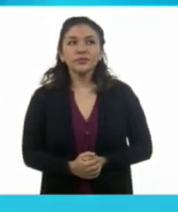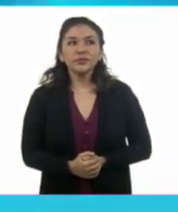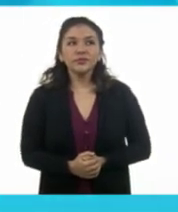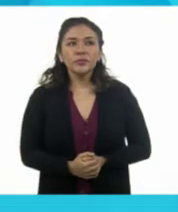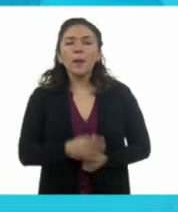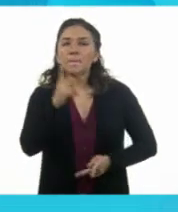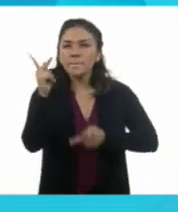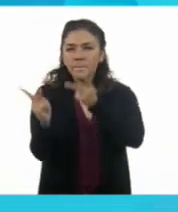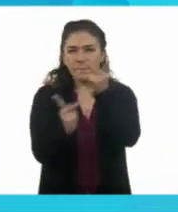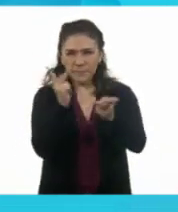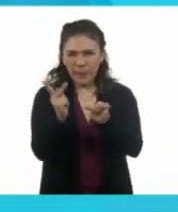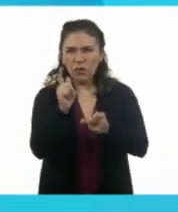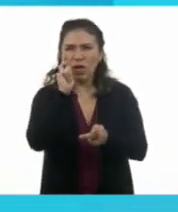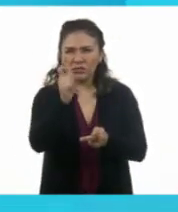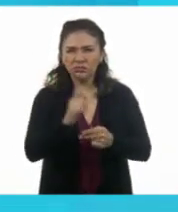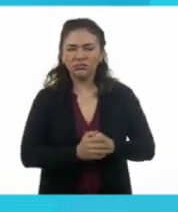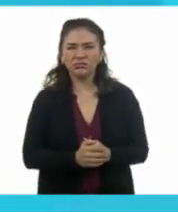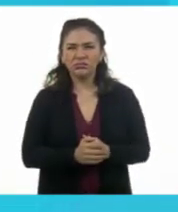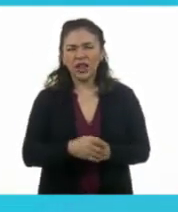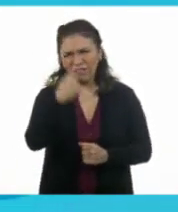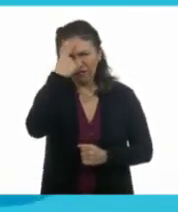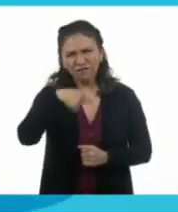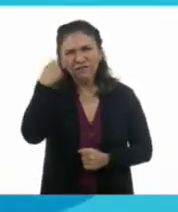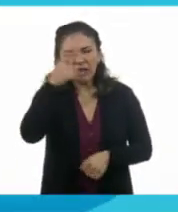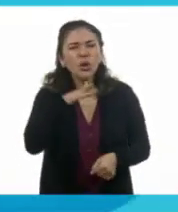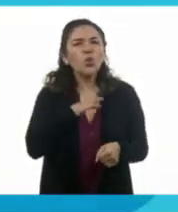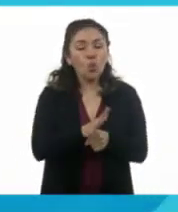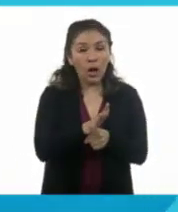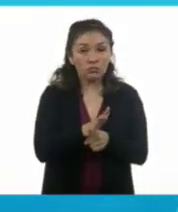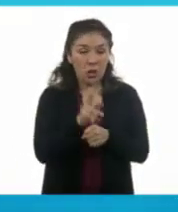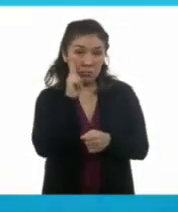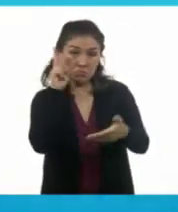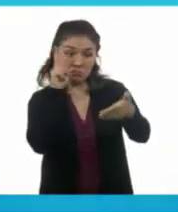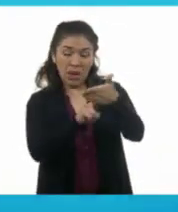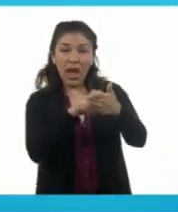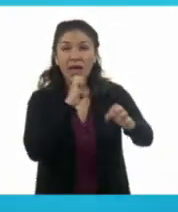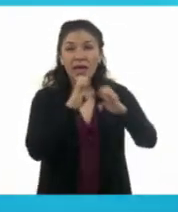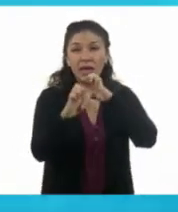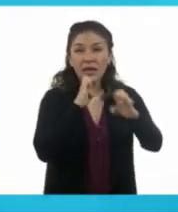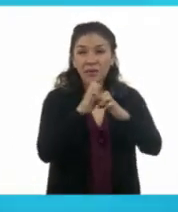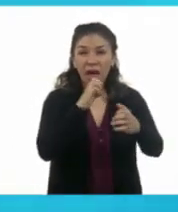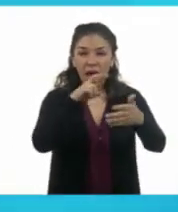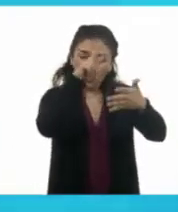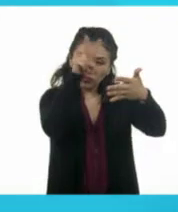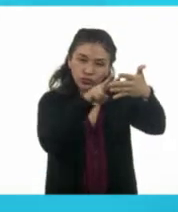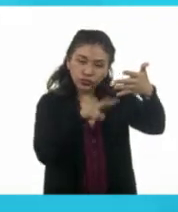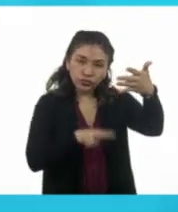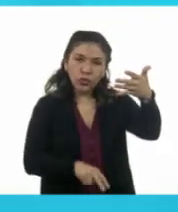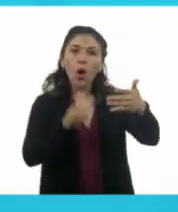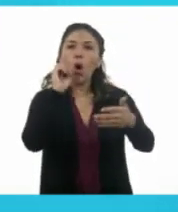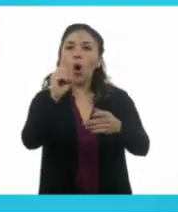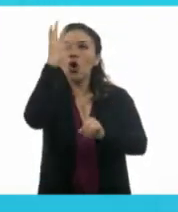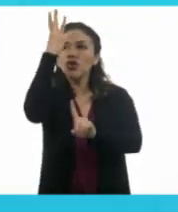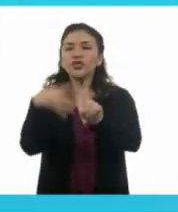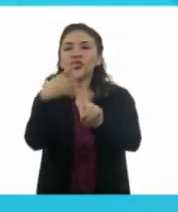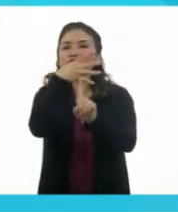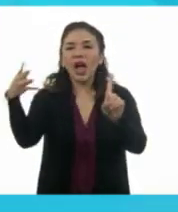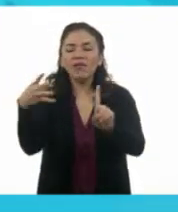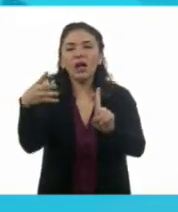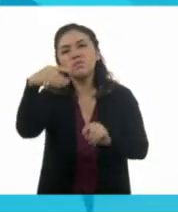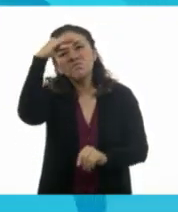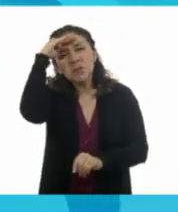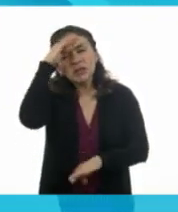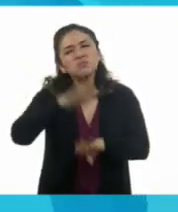La pregunta sería, ¿qué es más fácil? ¿Leer los datos en las encuestas contestadas o leerlos en la tabla?